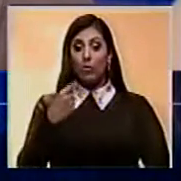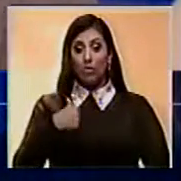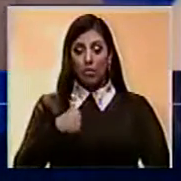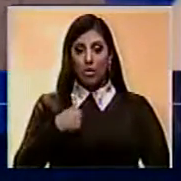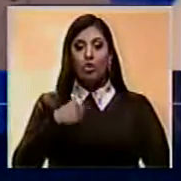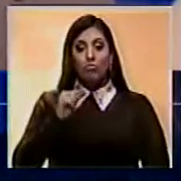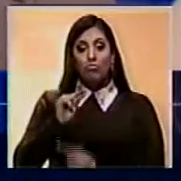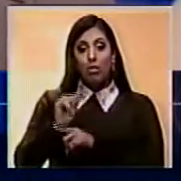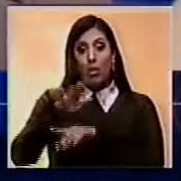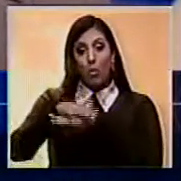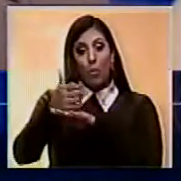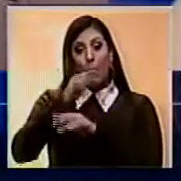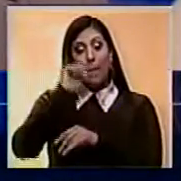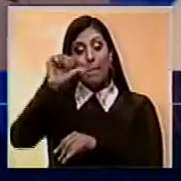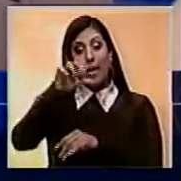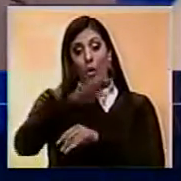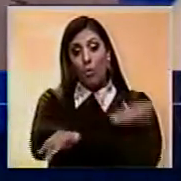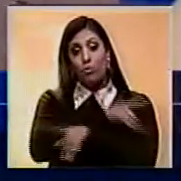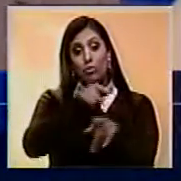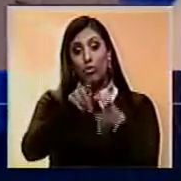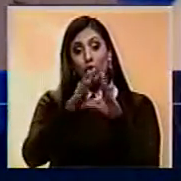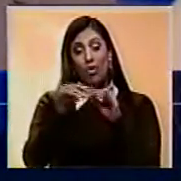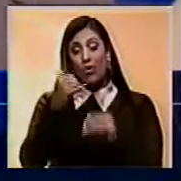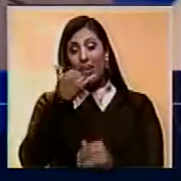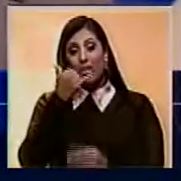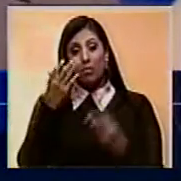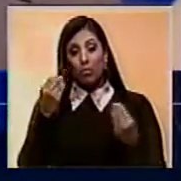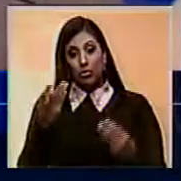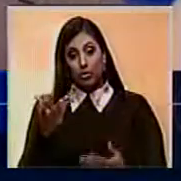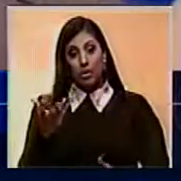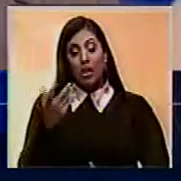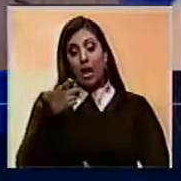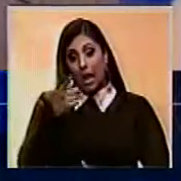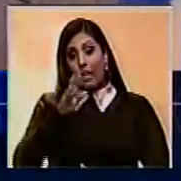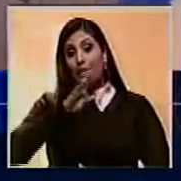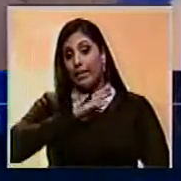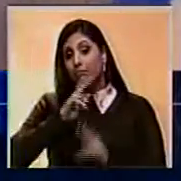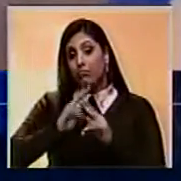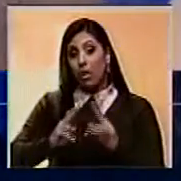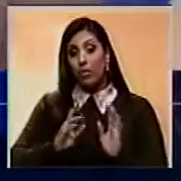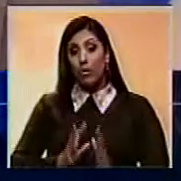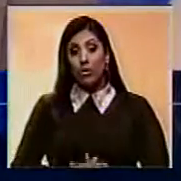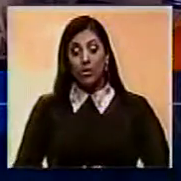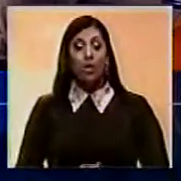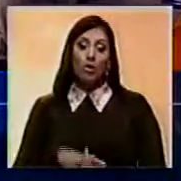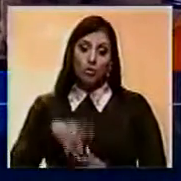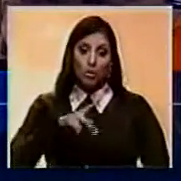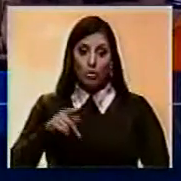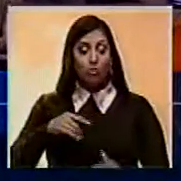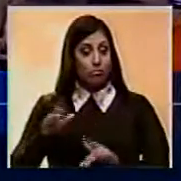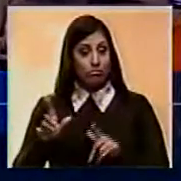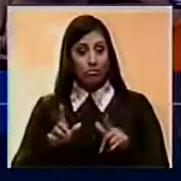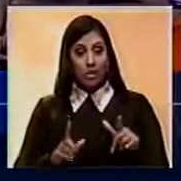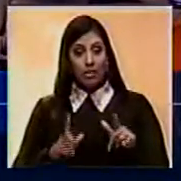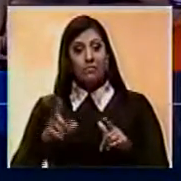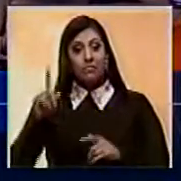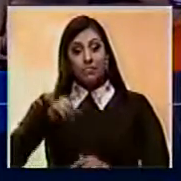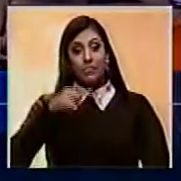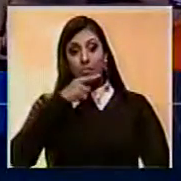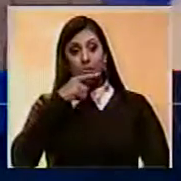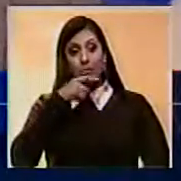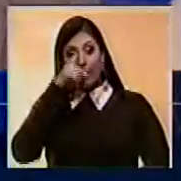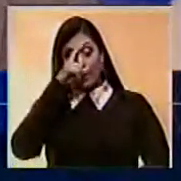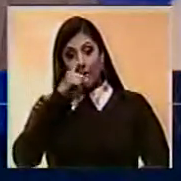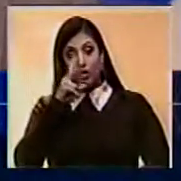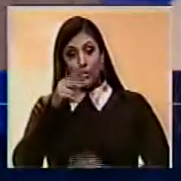yo te diría, han llevado muy mal, de una forma muy torpe, ¿no? Y allí están los resultados. Vamos ya, estamos ya en el mes de octubre del